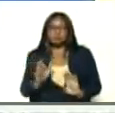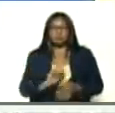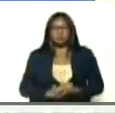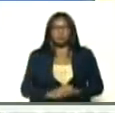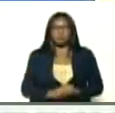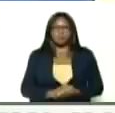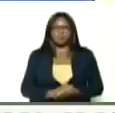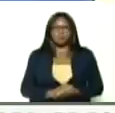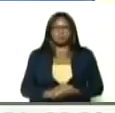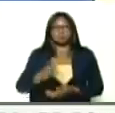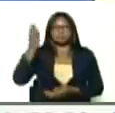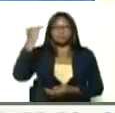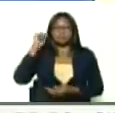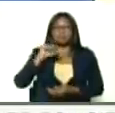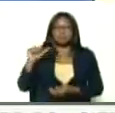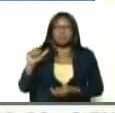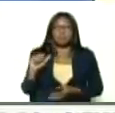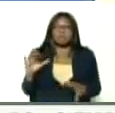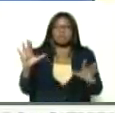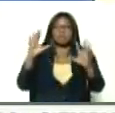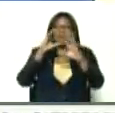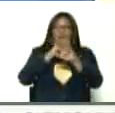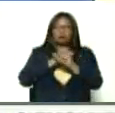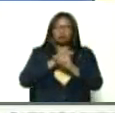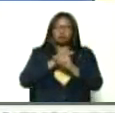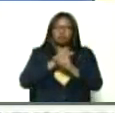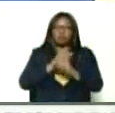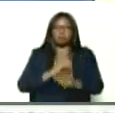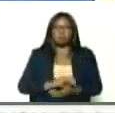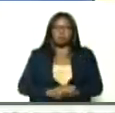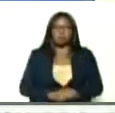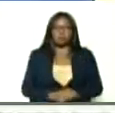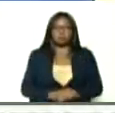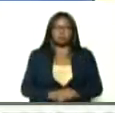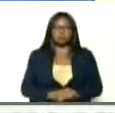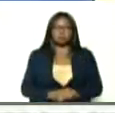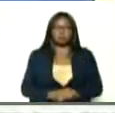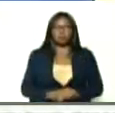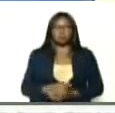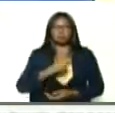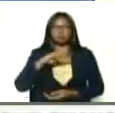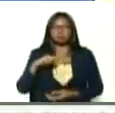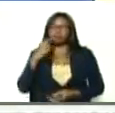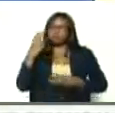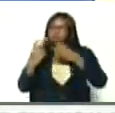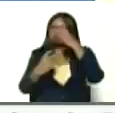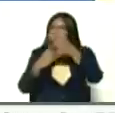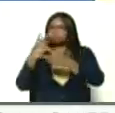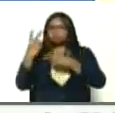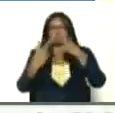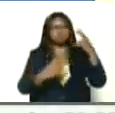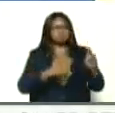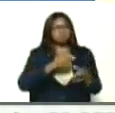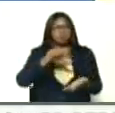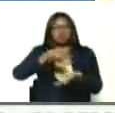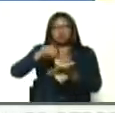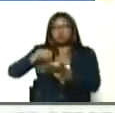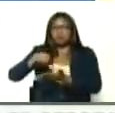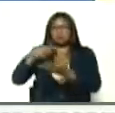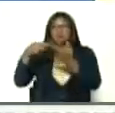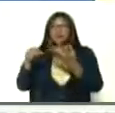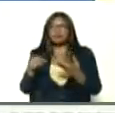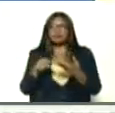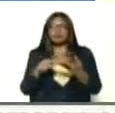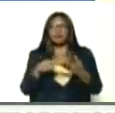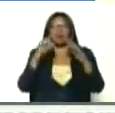ayer sábado, en la noche, estuvimos haciendo seguimiento, en varias ciudades, a las